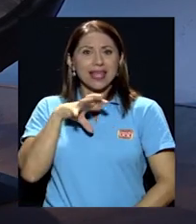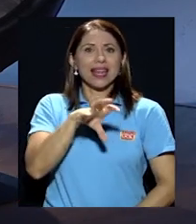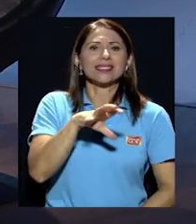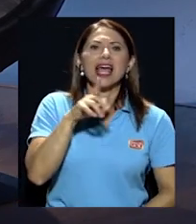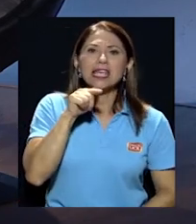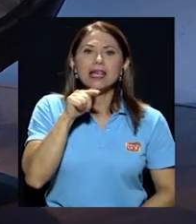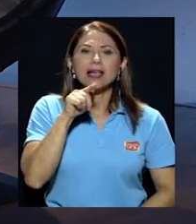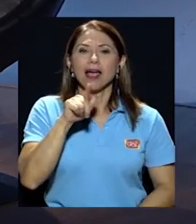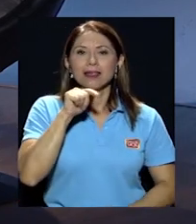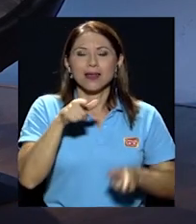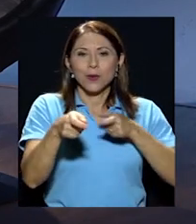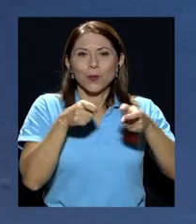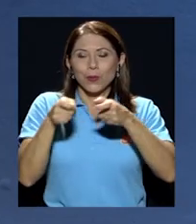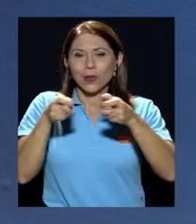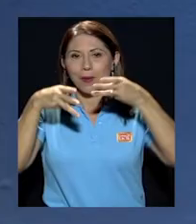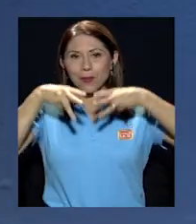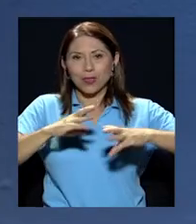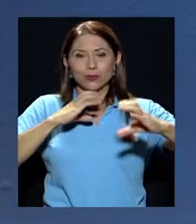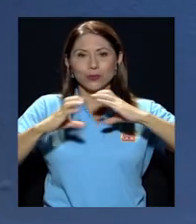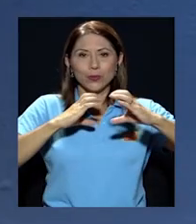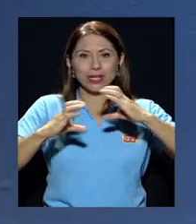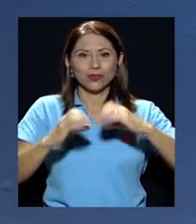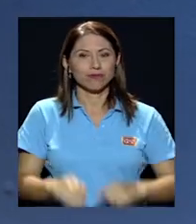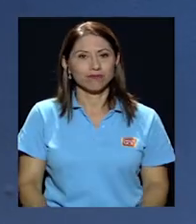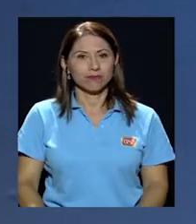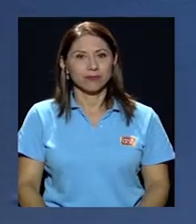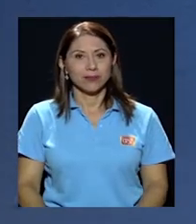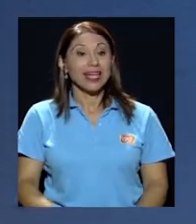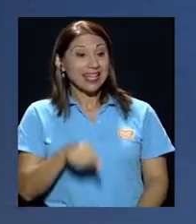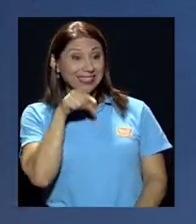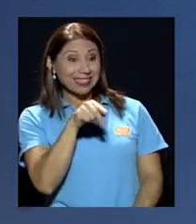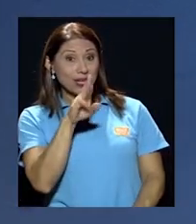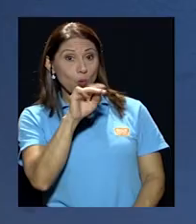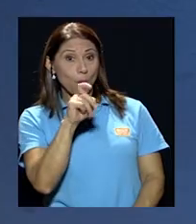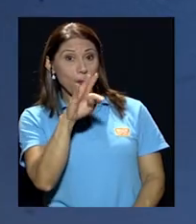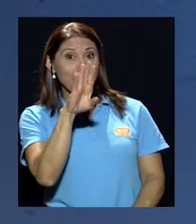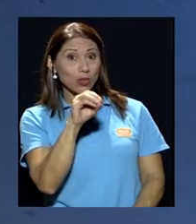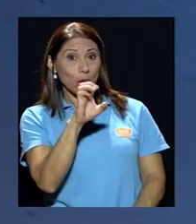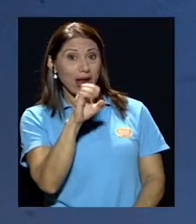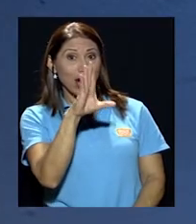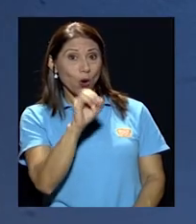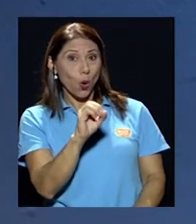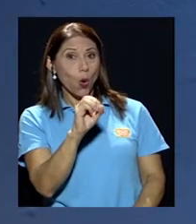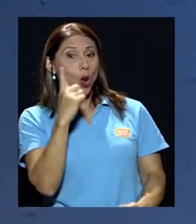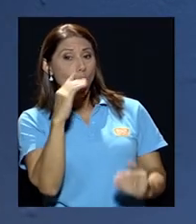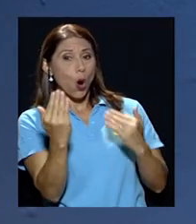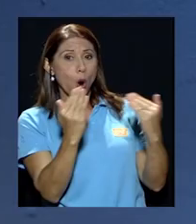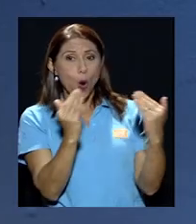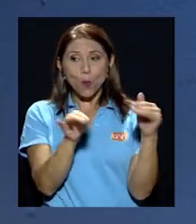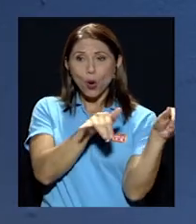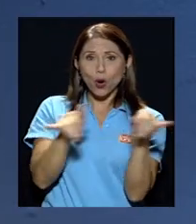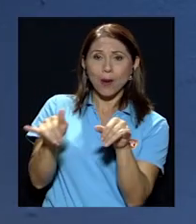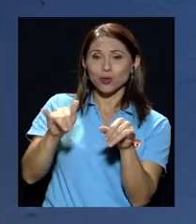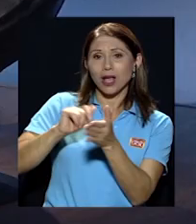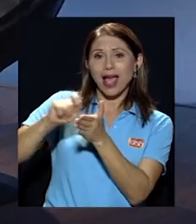medios de comunicación. Si homologamos el discurso de Humberto Eco a José Martica solamente de que